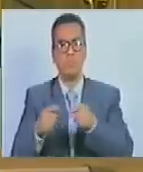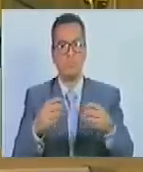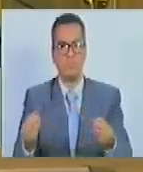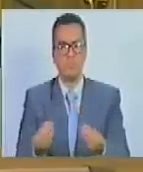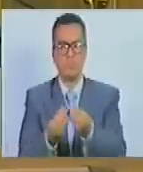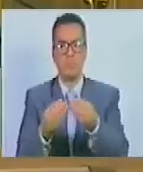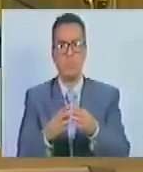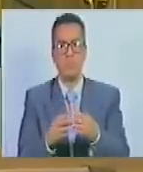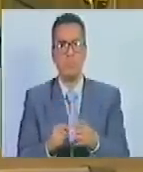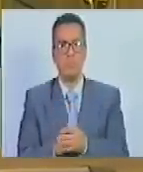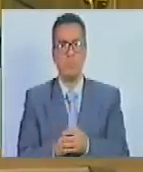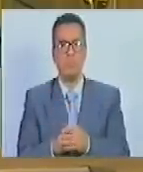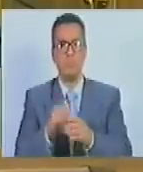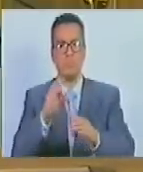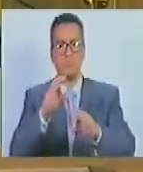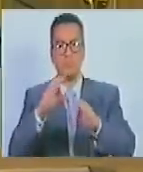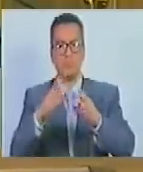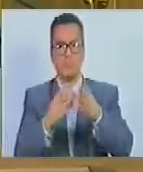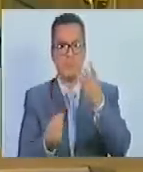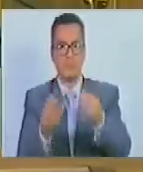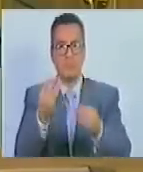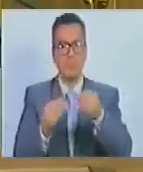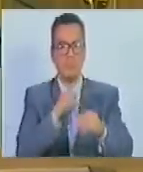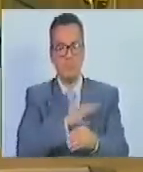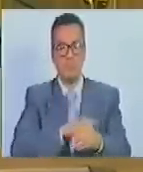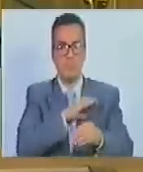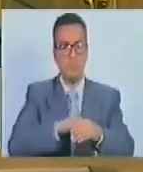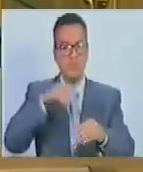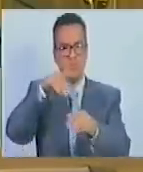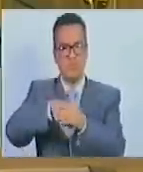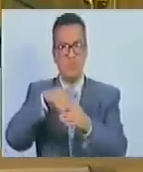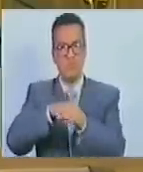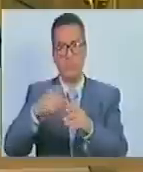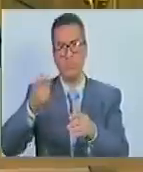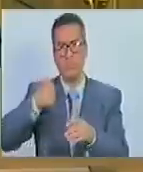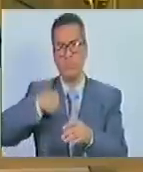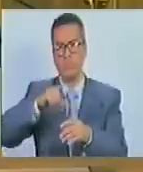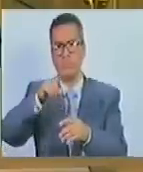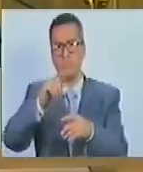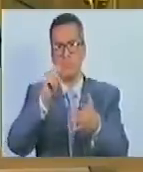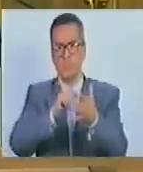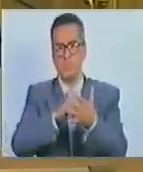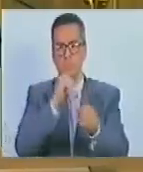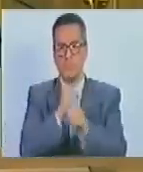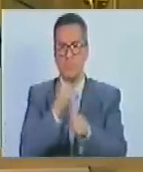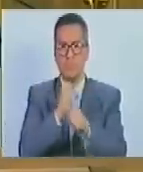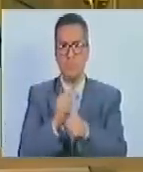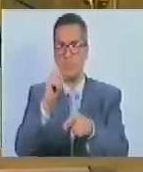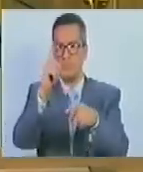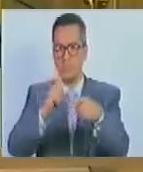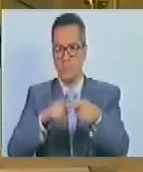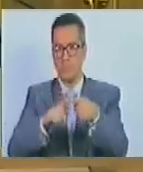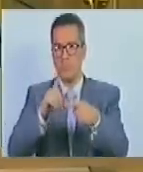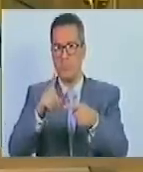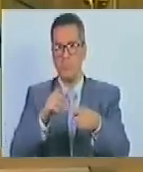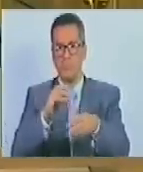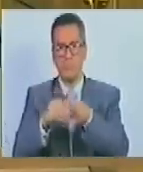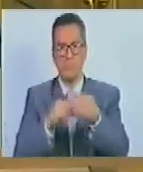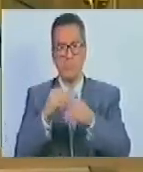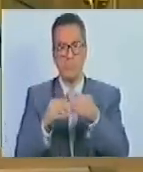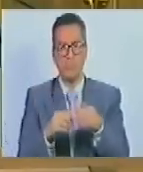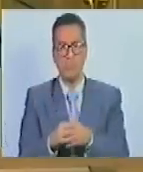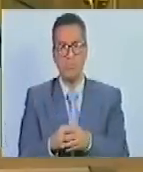unidades del consejo comunal y de la comisión electoral tendrán las siguientes funciones uno realizar